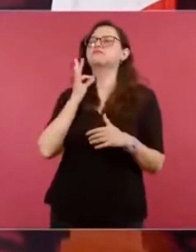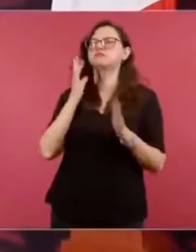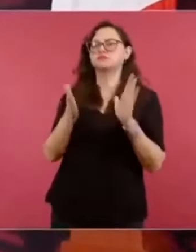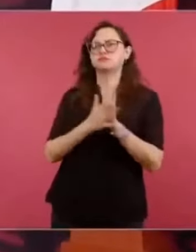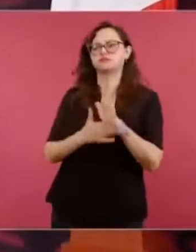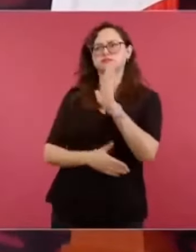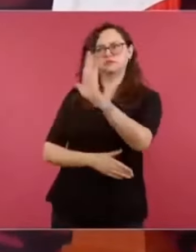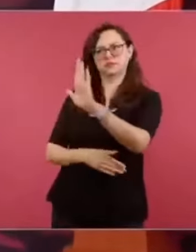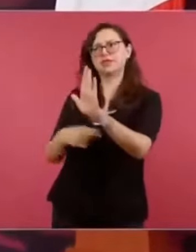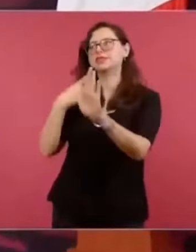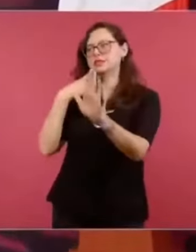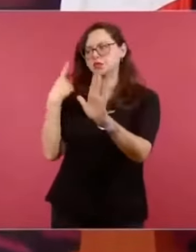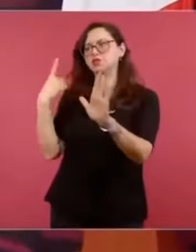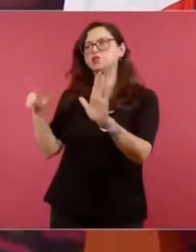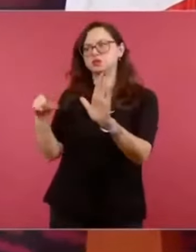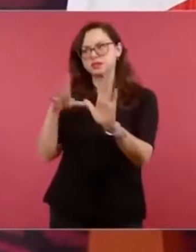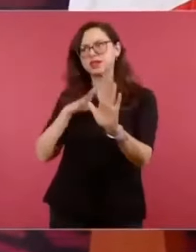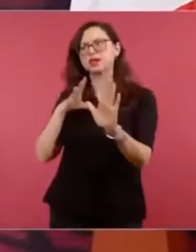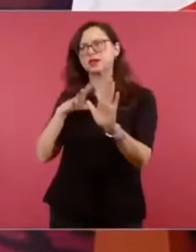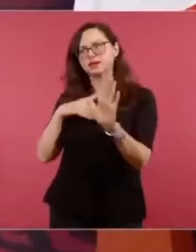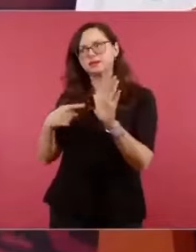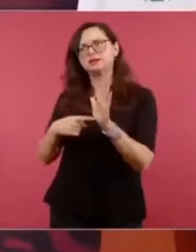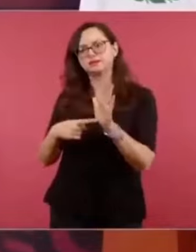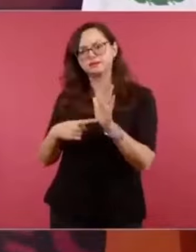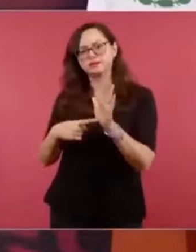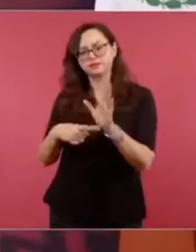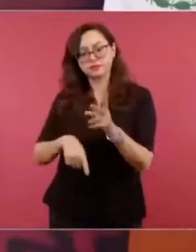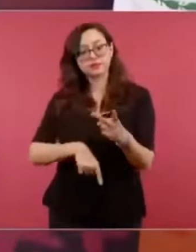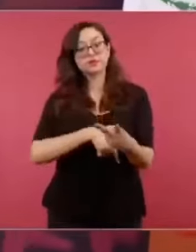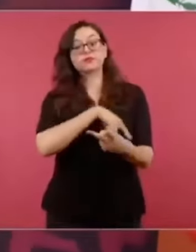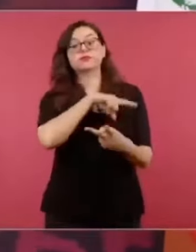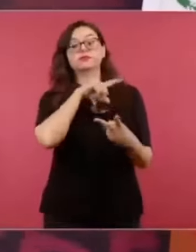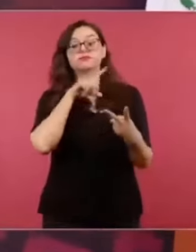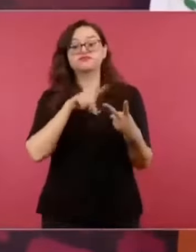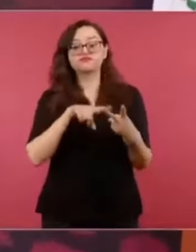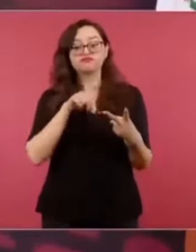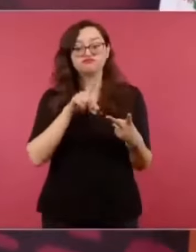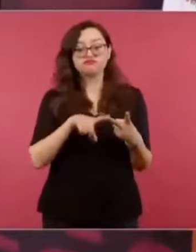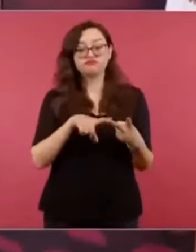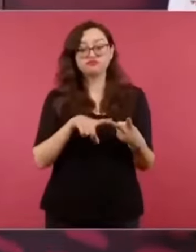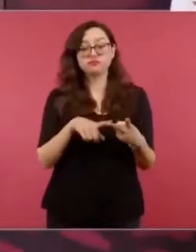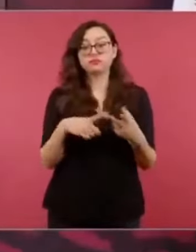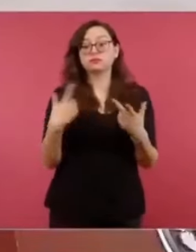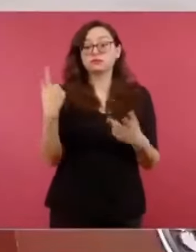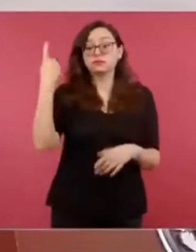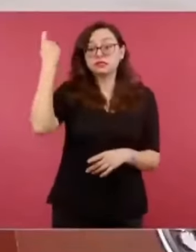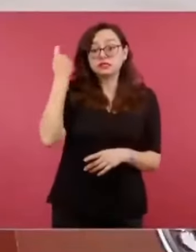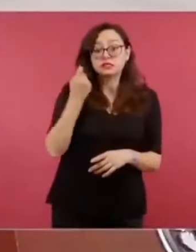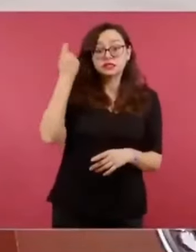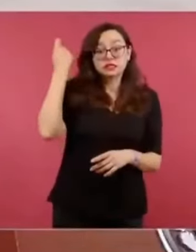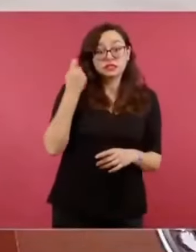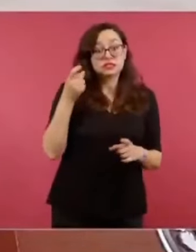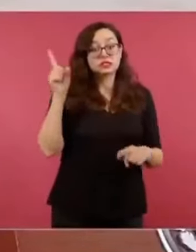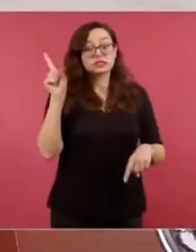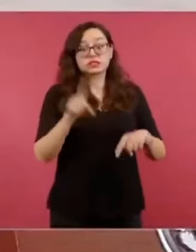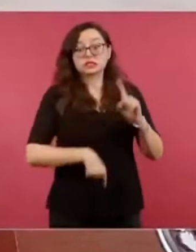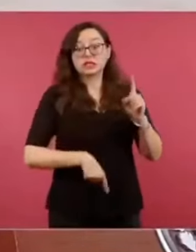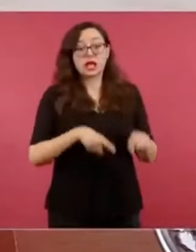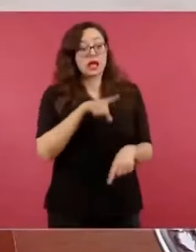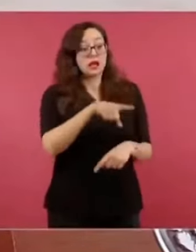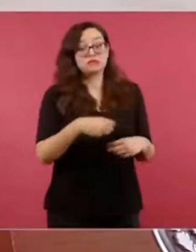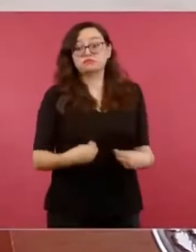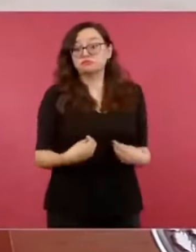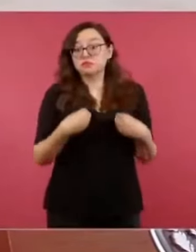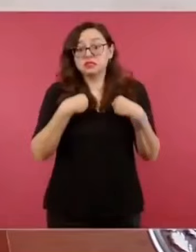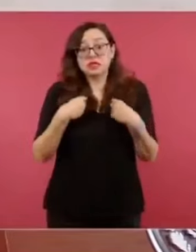de que si le quitaban esa pensión no iba a tener para su